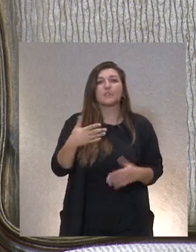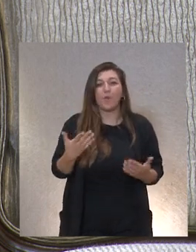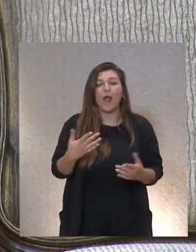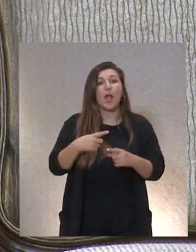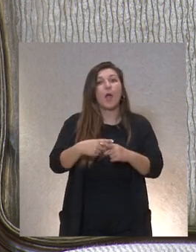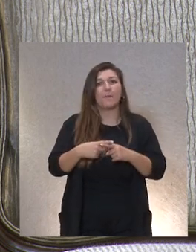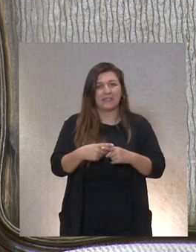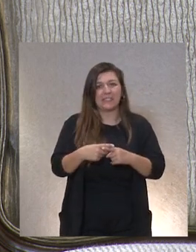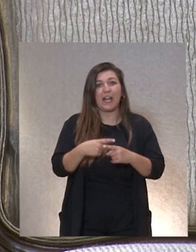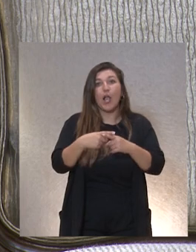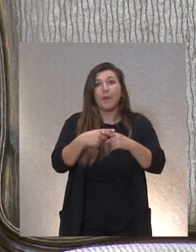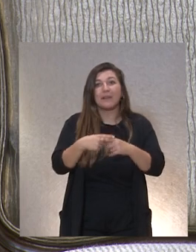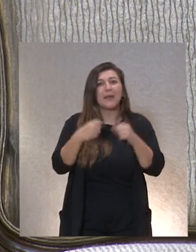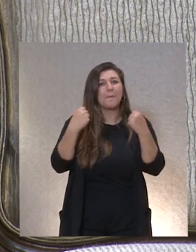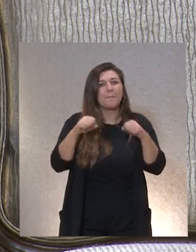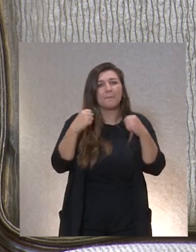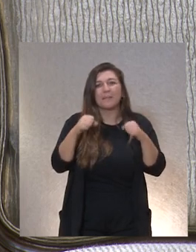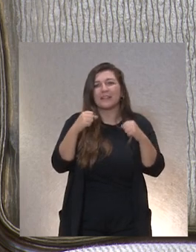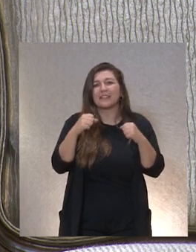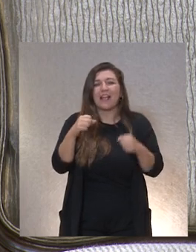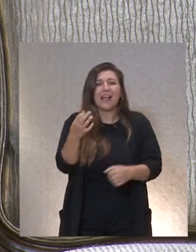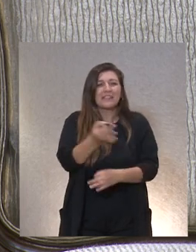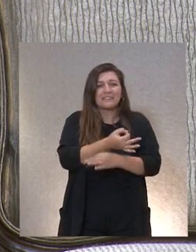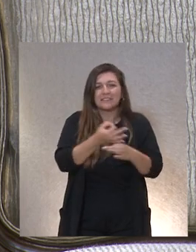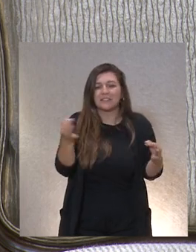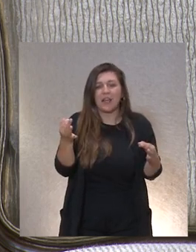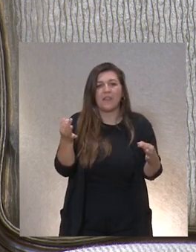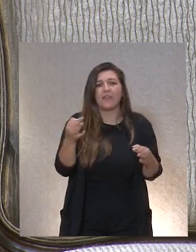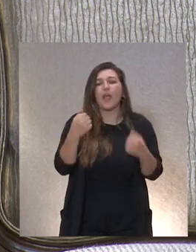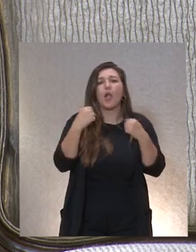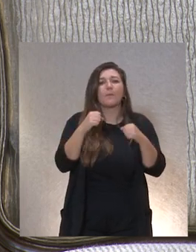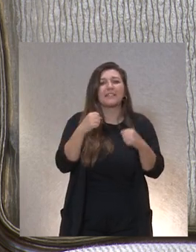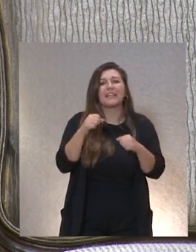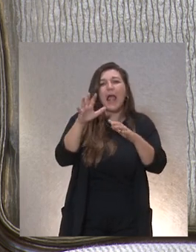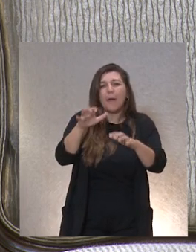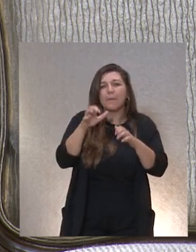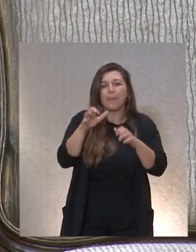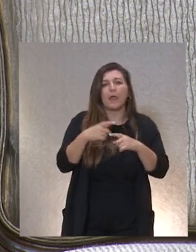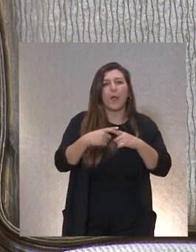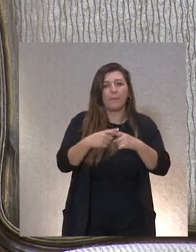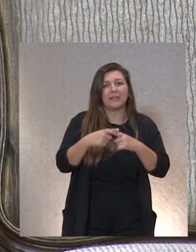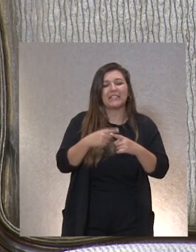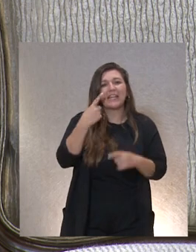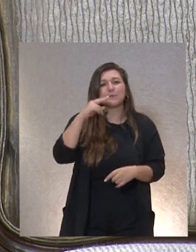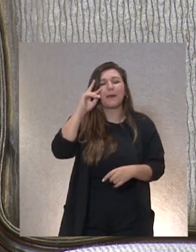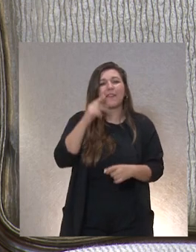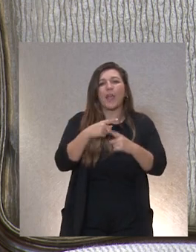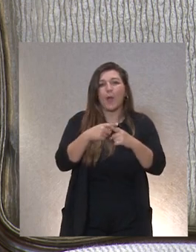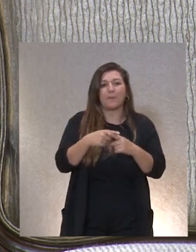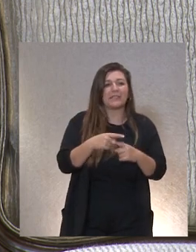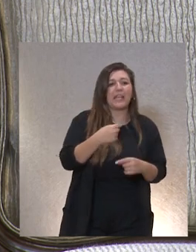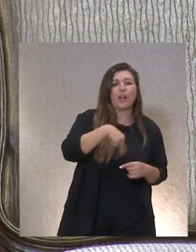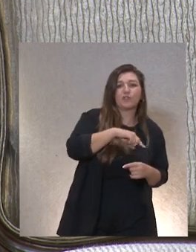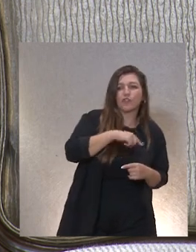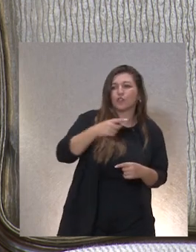Compartir prácticas de excelencia. Compartir lecciones aprendidas. Compartir experiencias, en definitiva, de unos y otros que nos sirven a